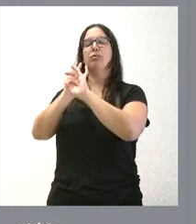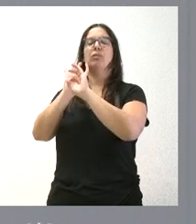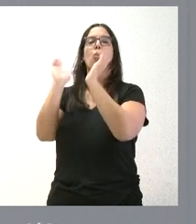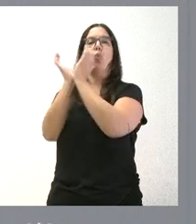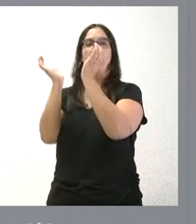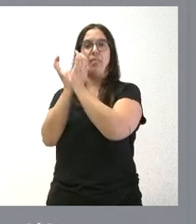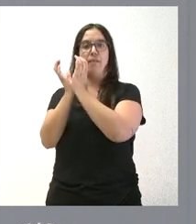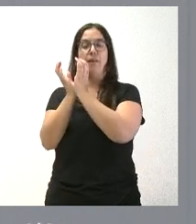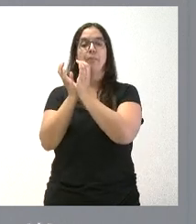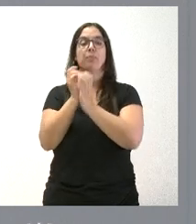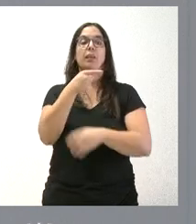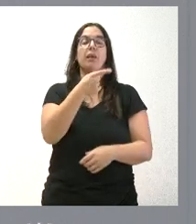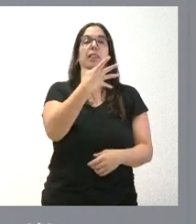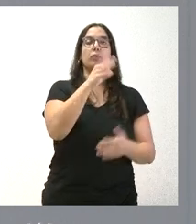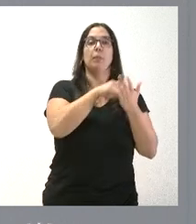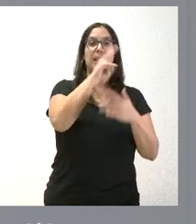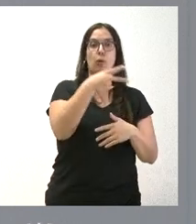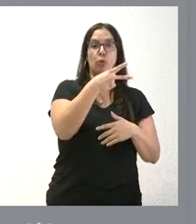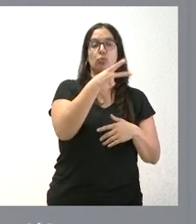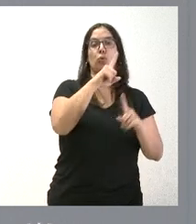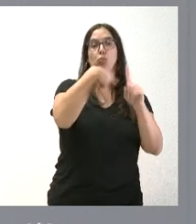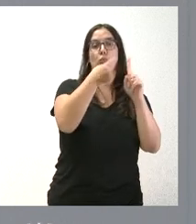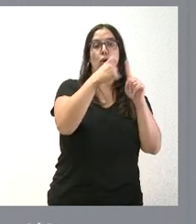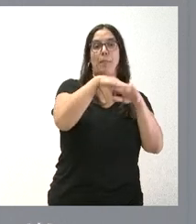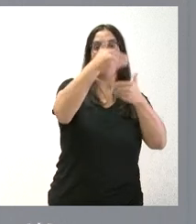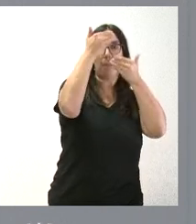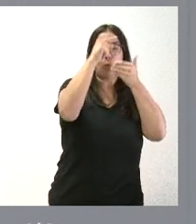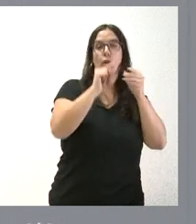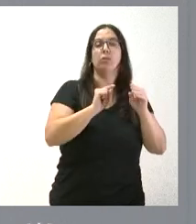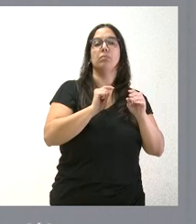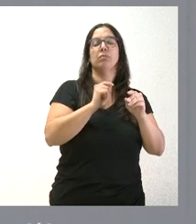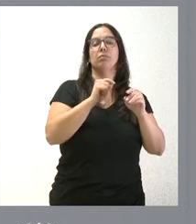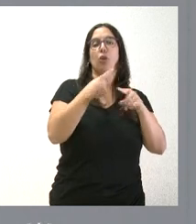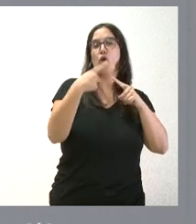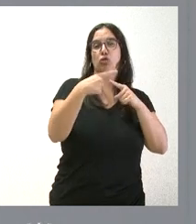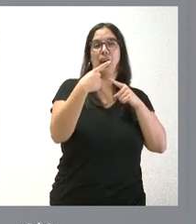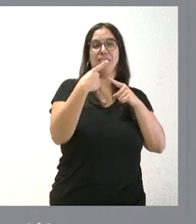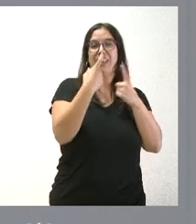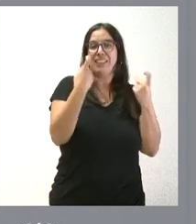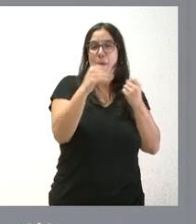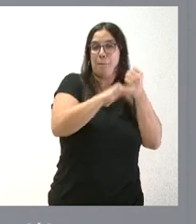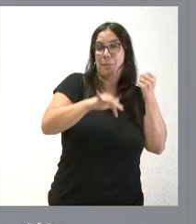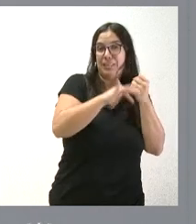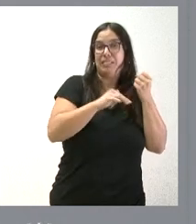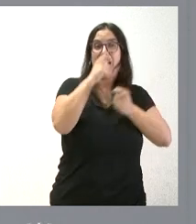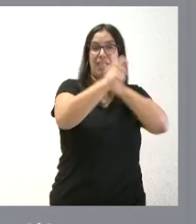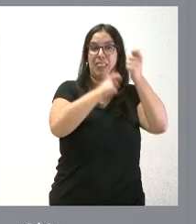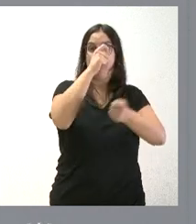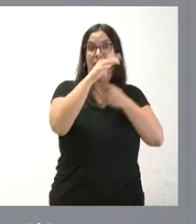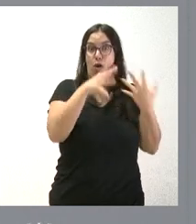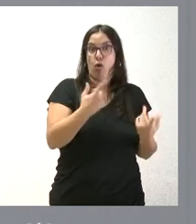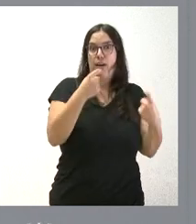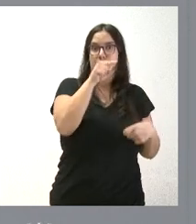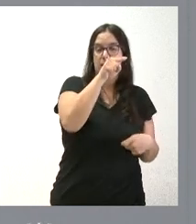Cruz Roja en Marruecos, mediante el envío de artículos de primera necesidad que se precisan en estos momentos,